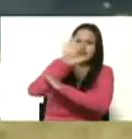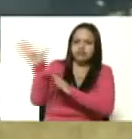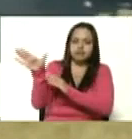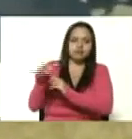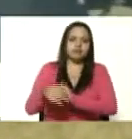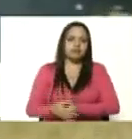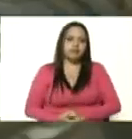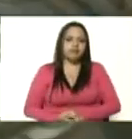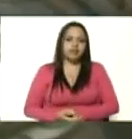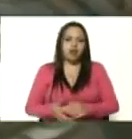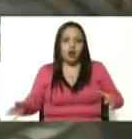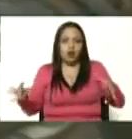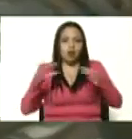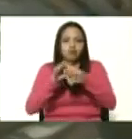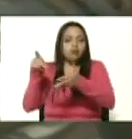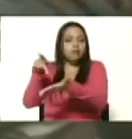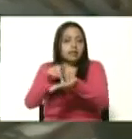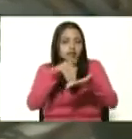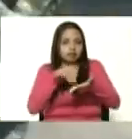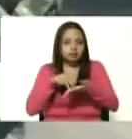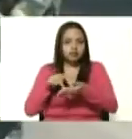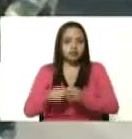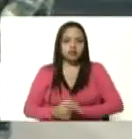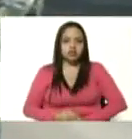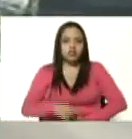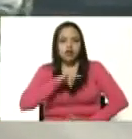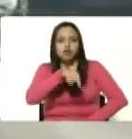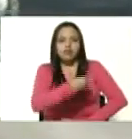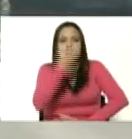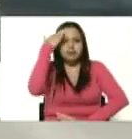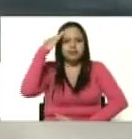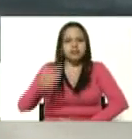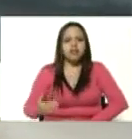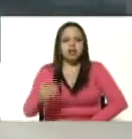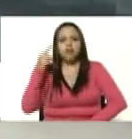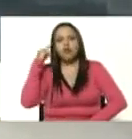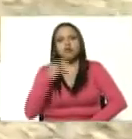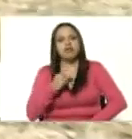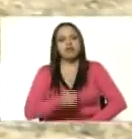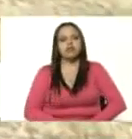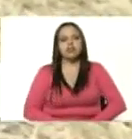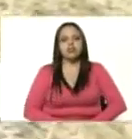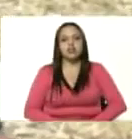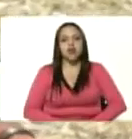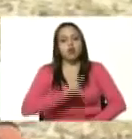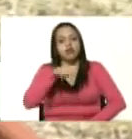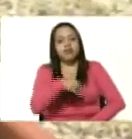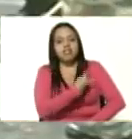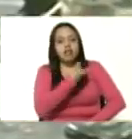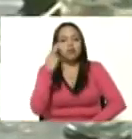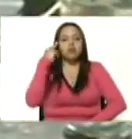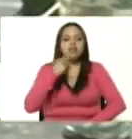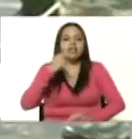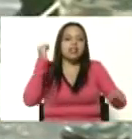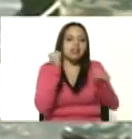conjuntamente con la participación de la universidad militar bolivariana universidad bolivariana de los trabajadores Jesús Rivero y la milicia